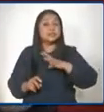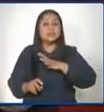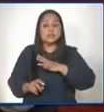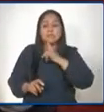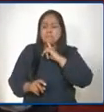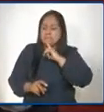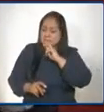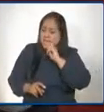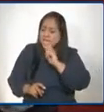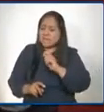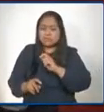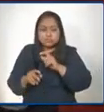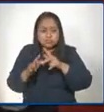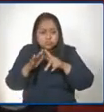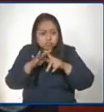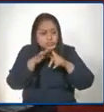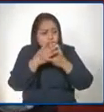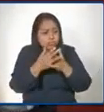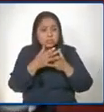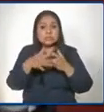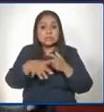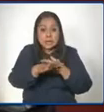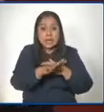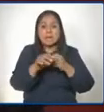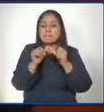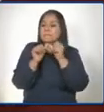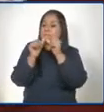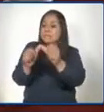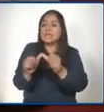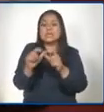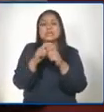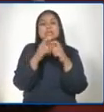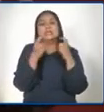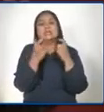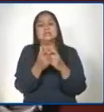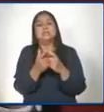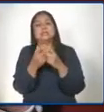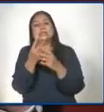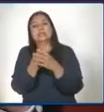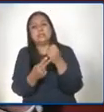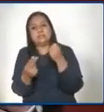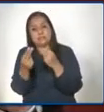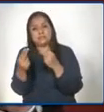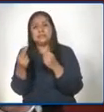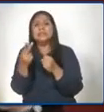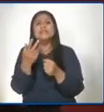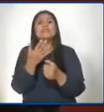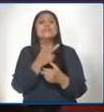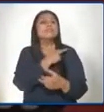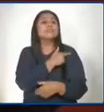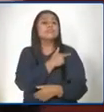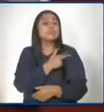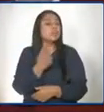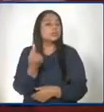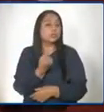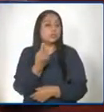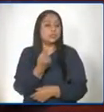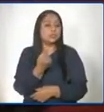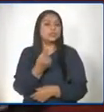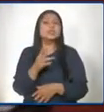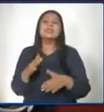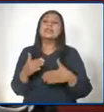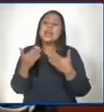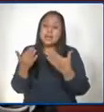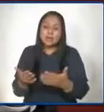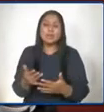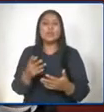escenario para que podamos seguir con las clases híbridas. Y eso solo está en las manos de todos nosotros. Devolvámosle el segundo hogar